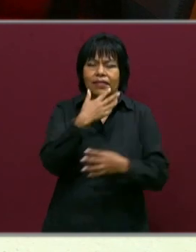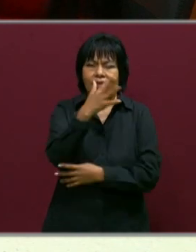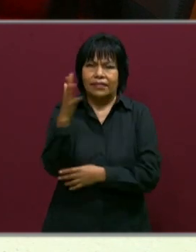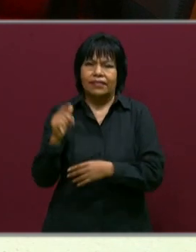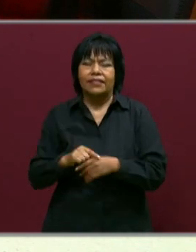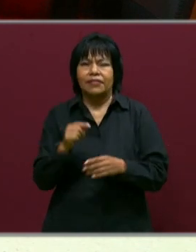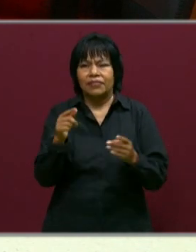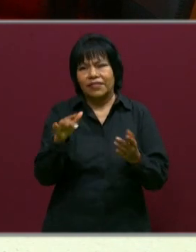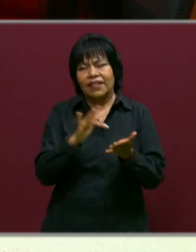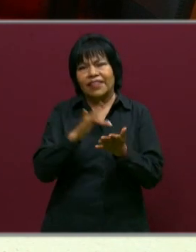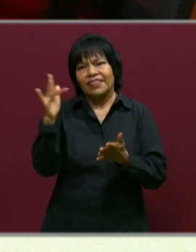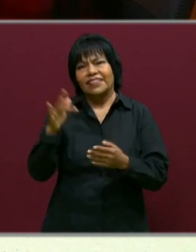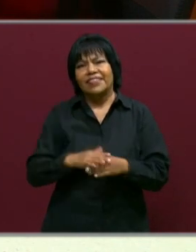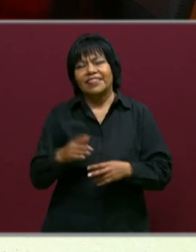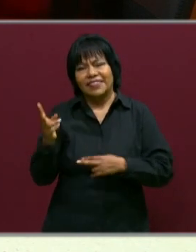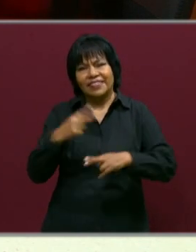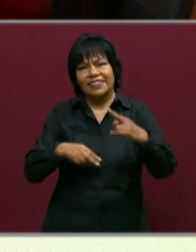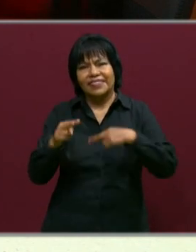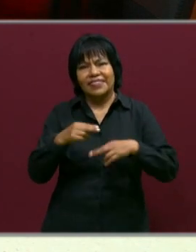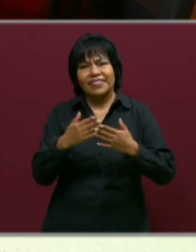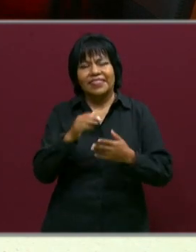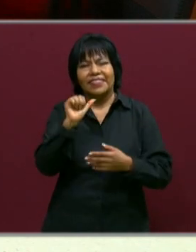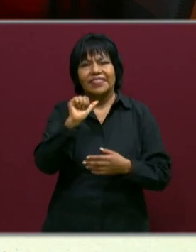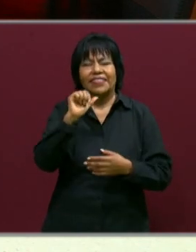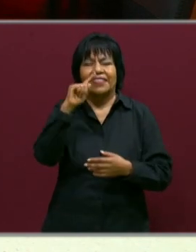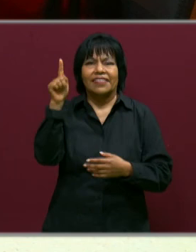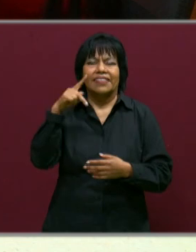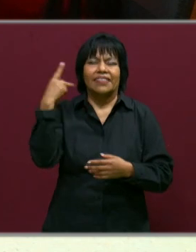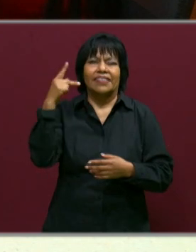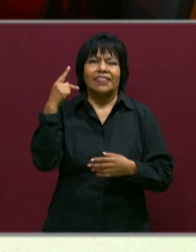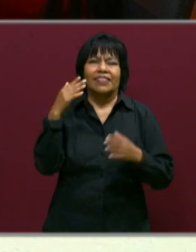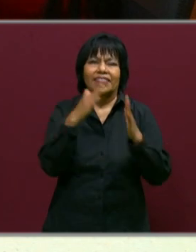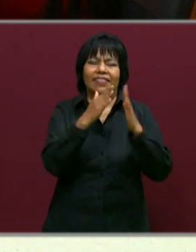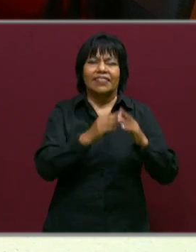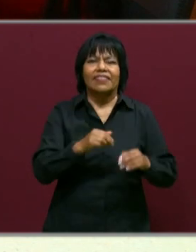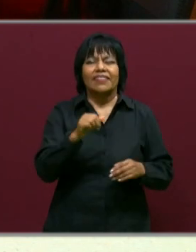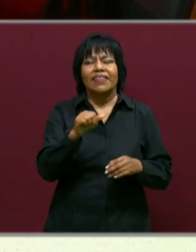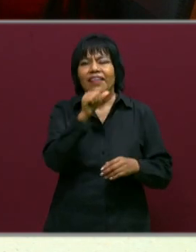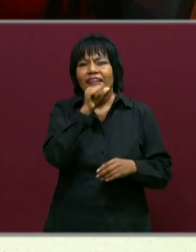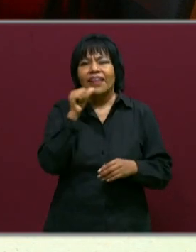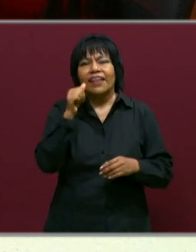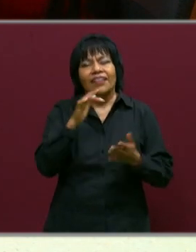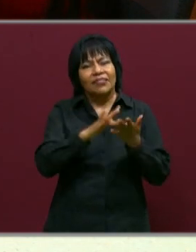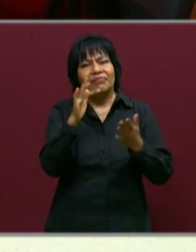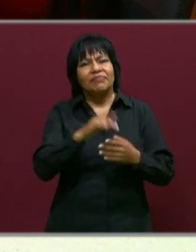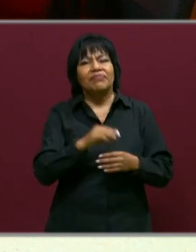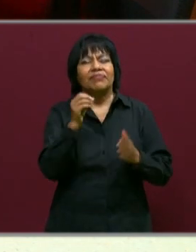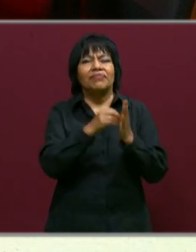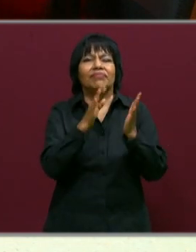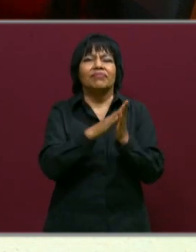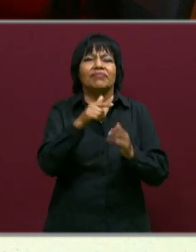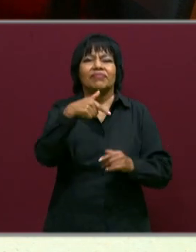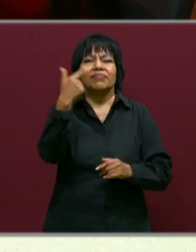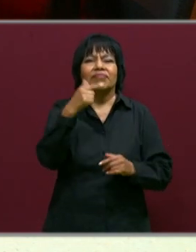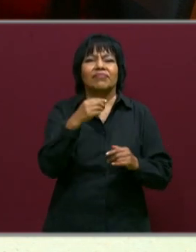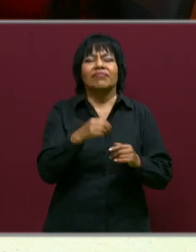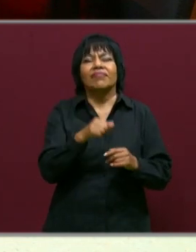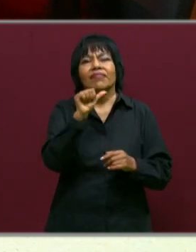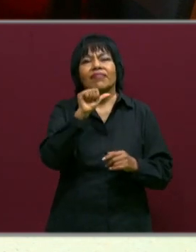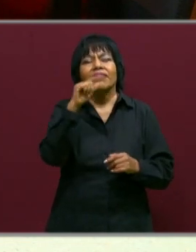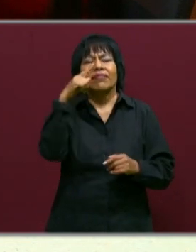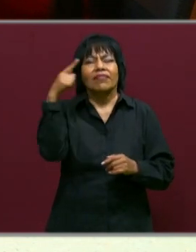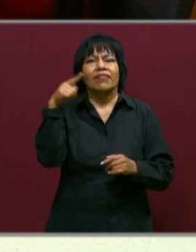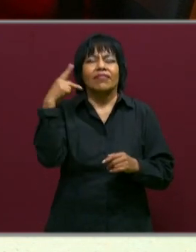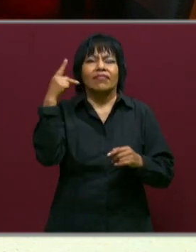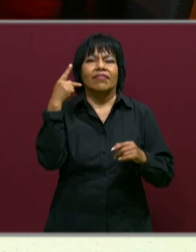preescolar. Gracias por haber venido hoy a Del A a la Z a Puebla en Casa. Gracias, Alejandra Varela García. Y mañana tenemos una cita en punto de las 12 de Del A a Z